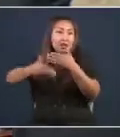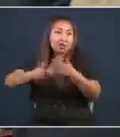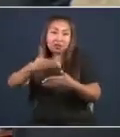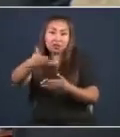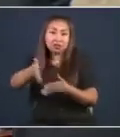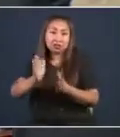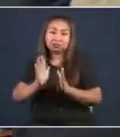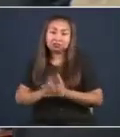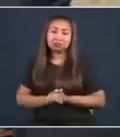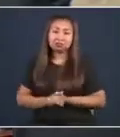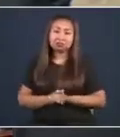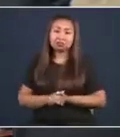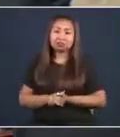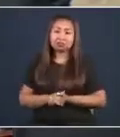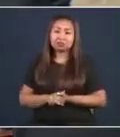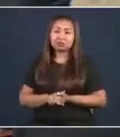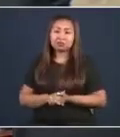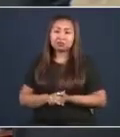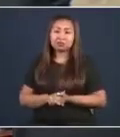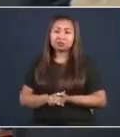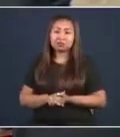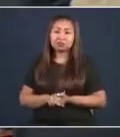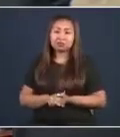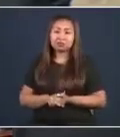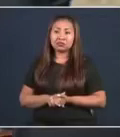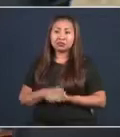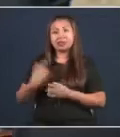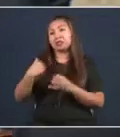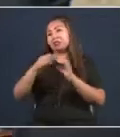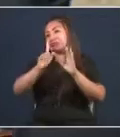Eso depende del distrito de San Miguelito.